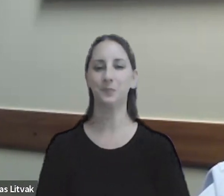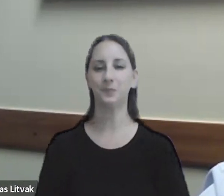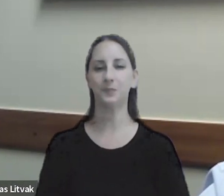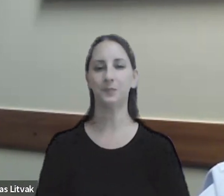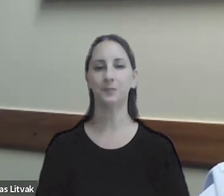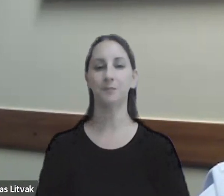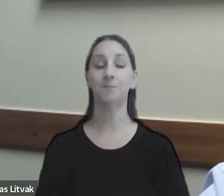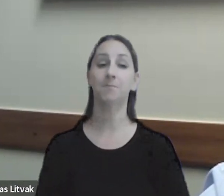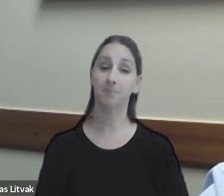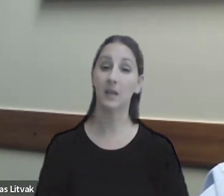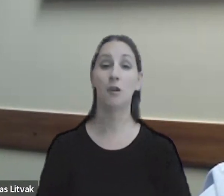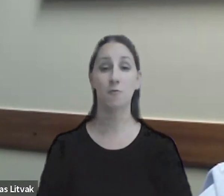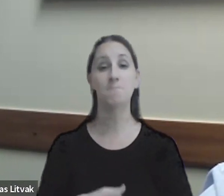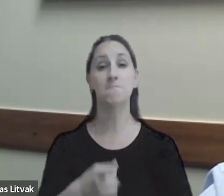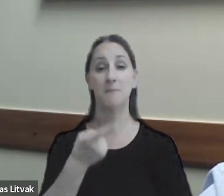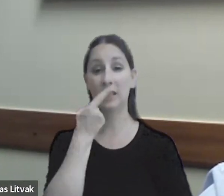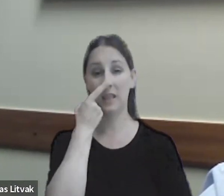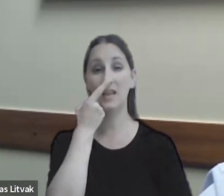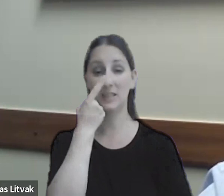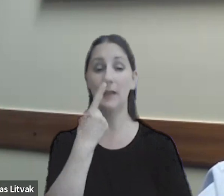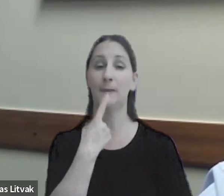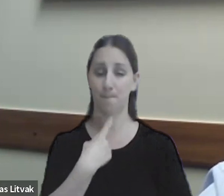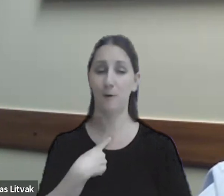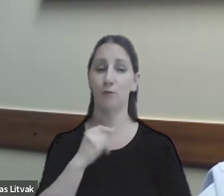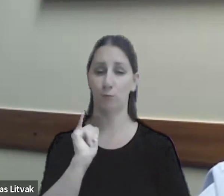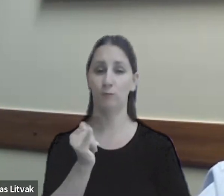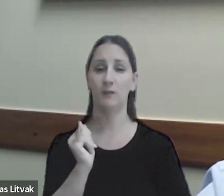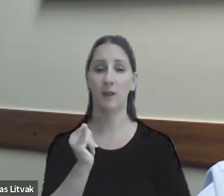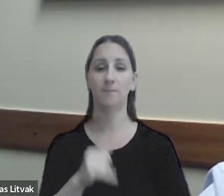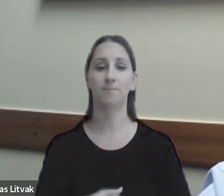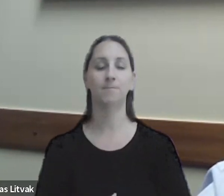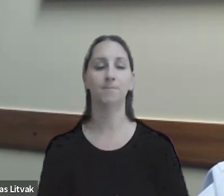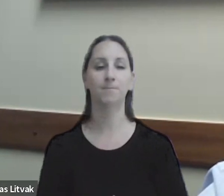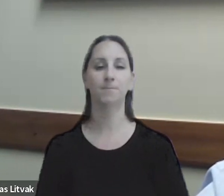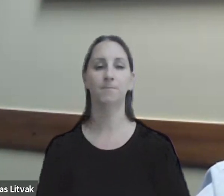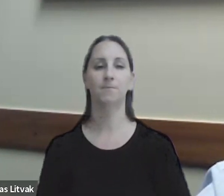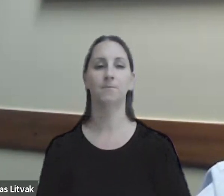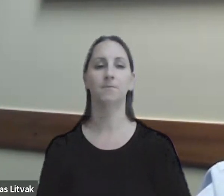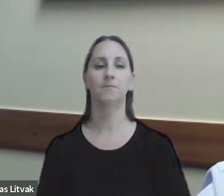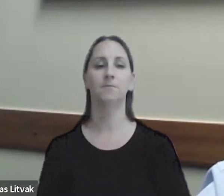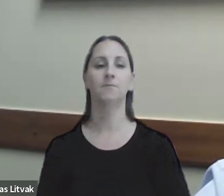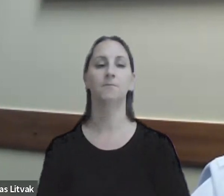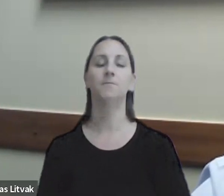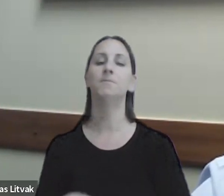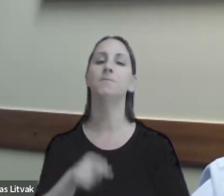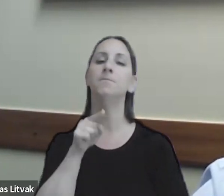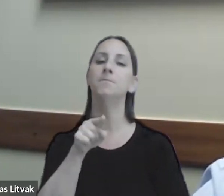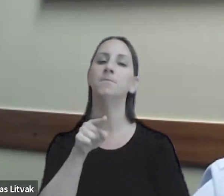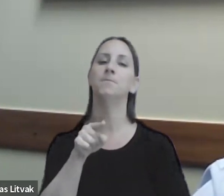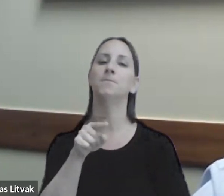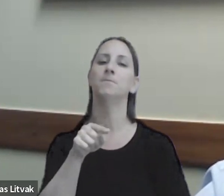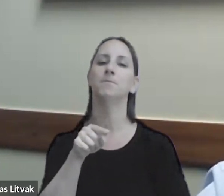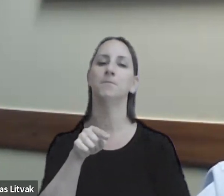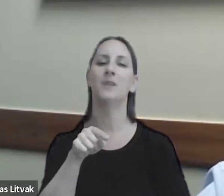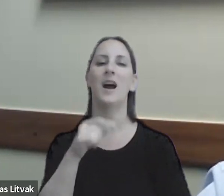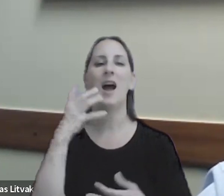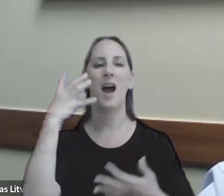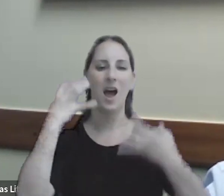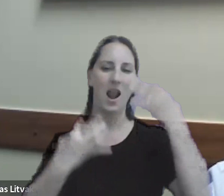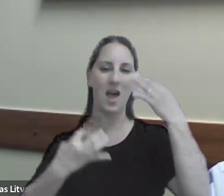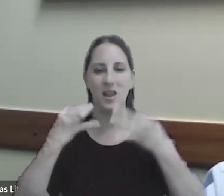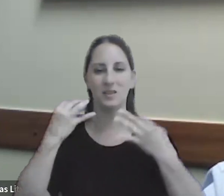pero creo que es una pregunta interesante porque eso conlleva a lo que conocemos como el análisis de